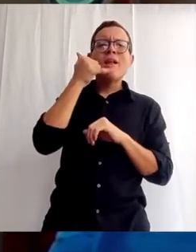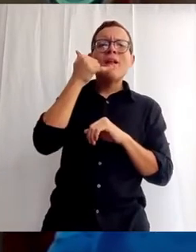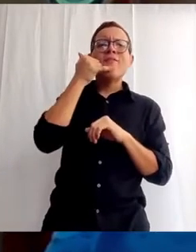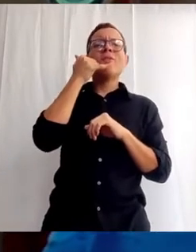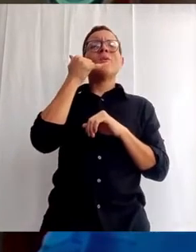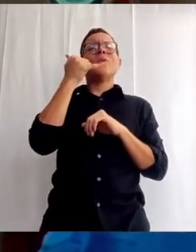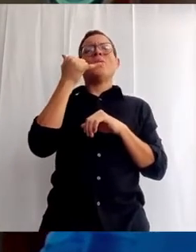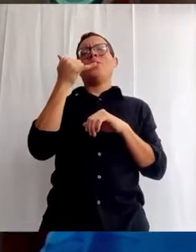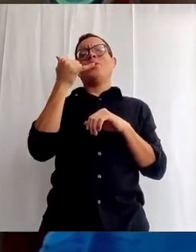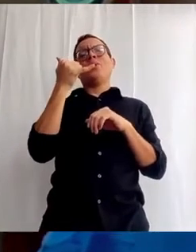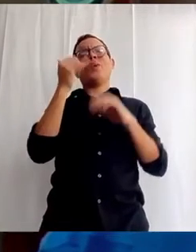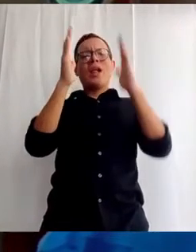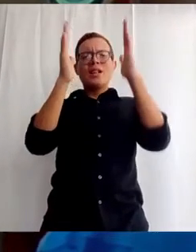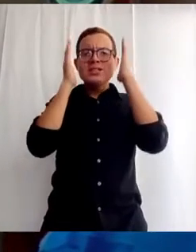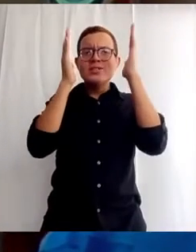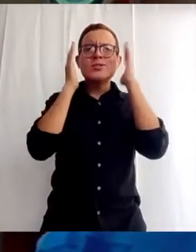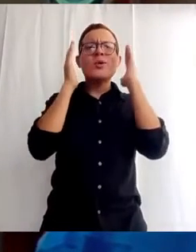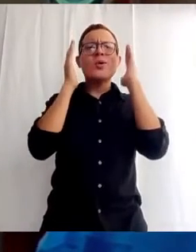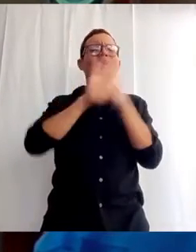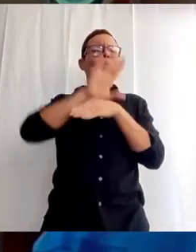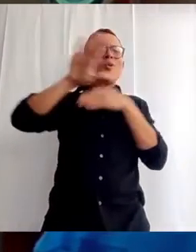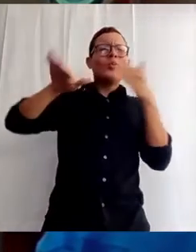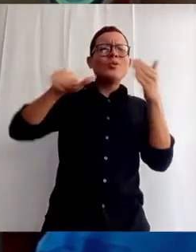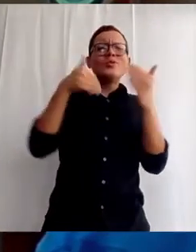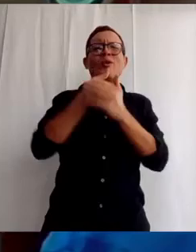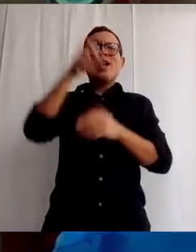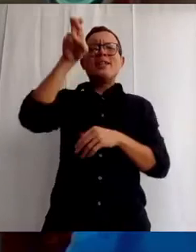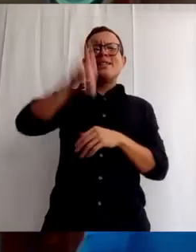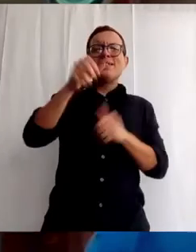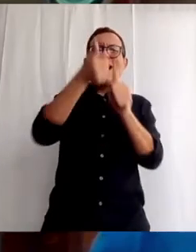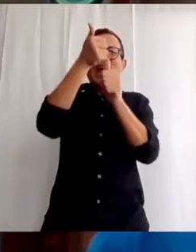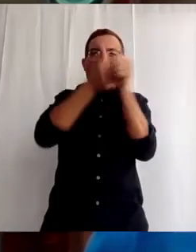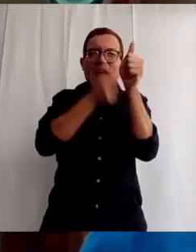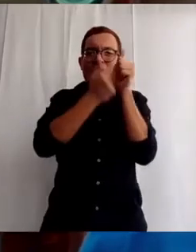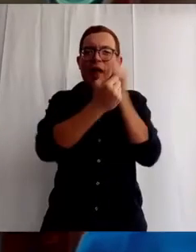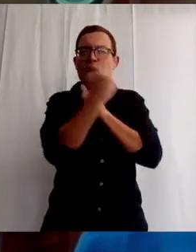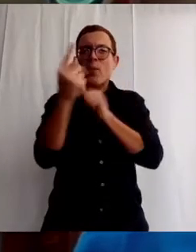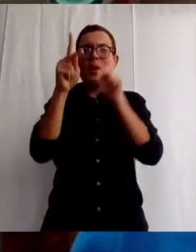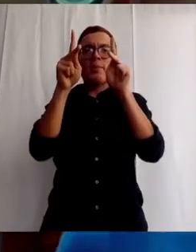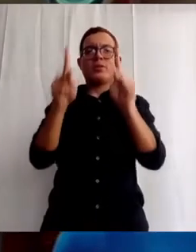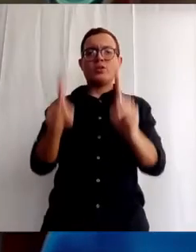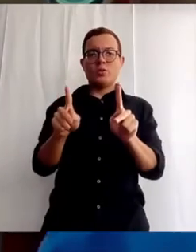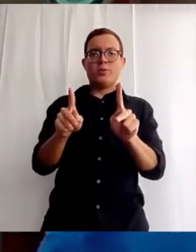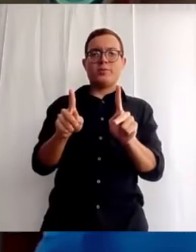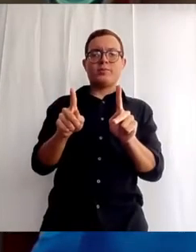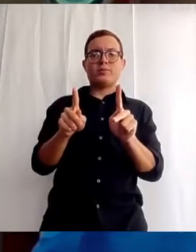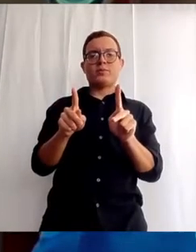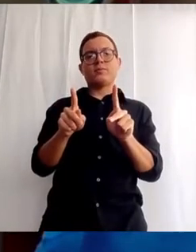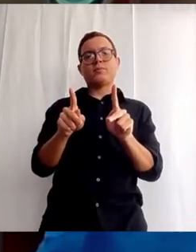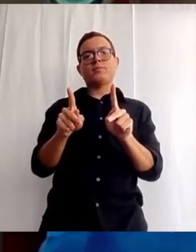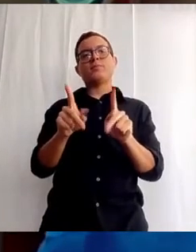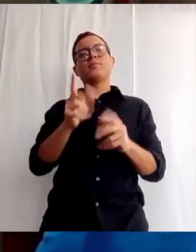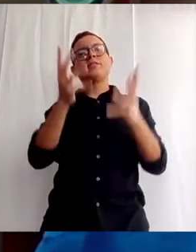atendiendo las necesidades de cada uno de ellos. Querida comunidad